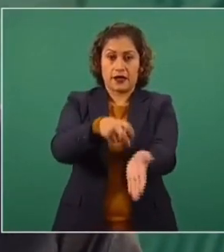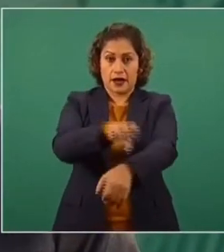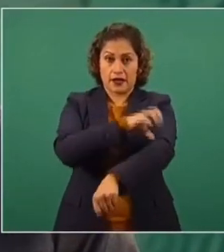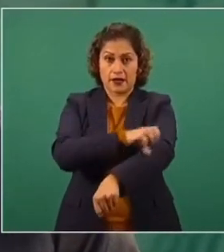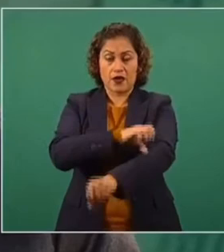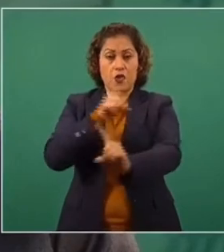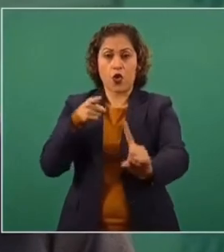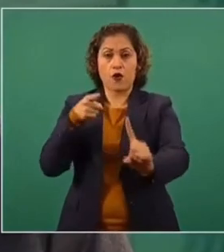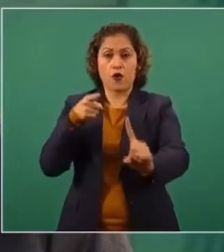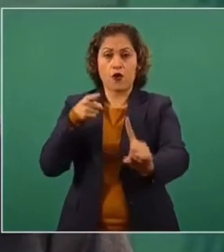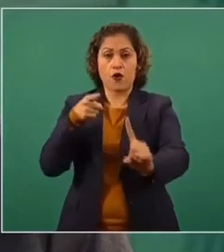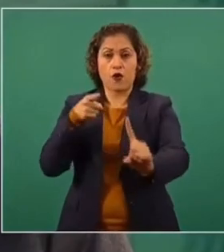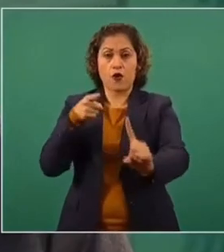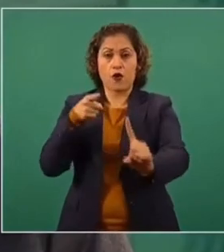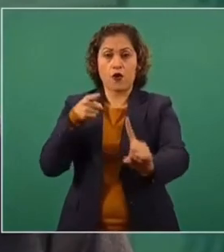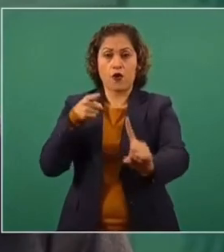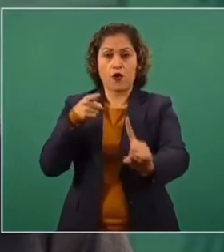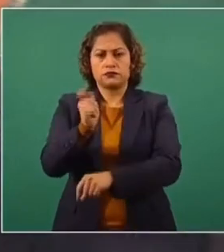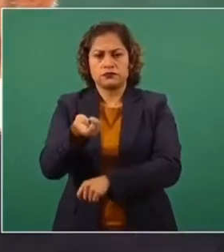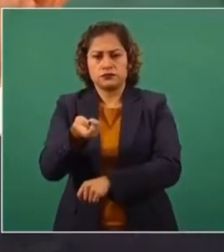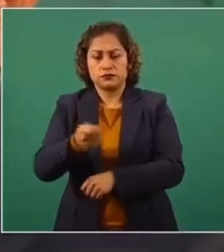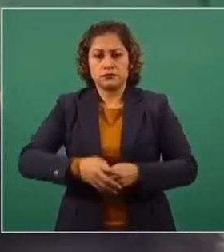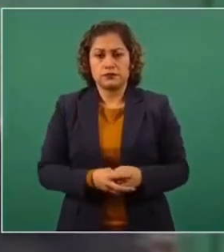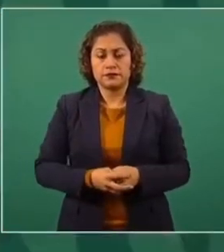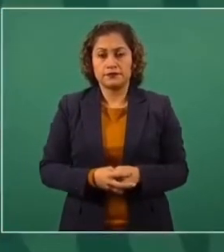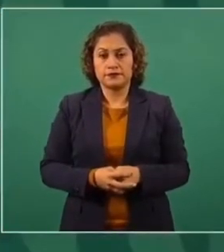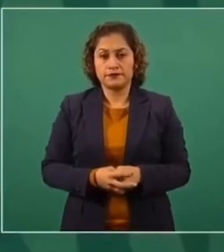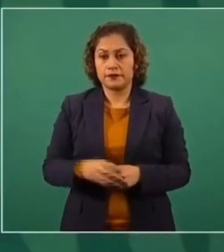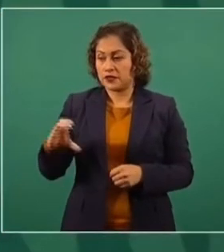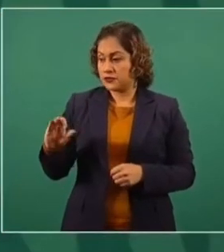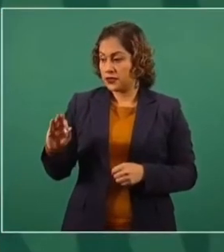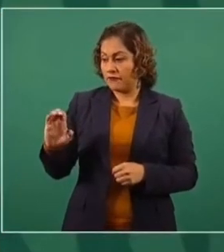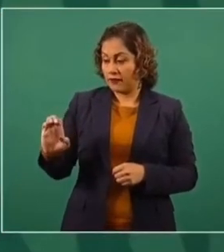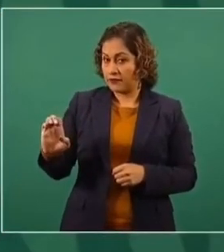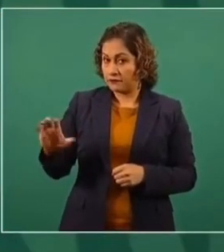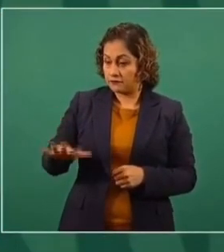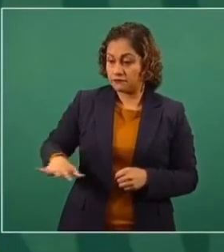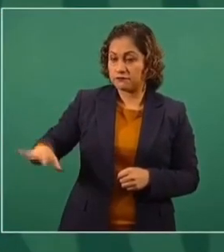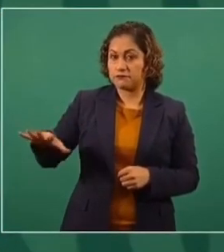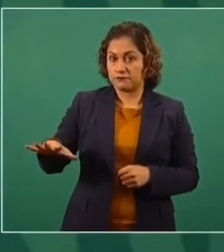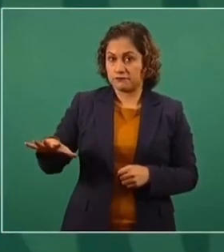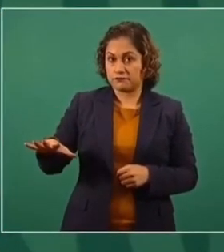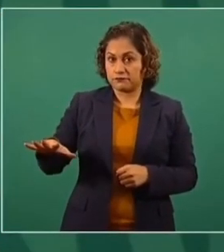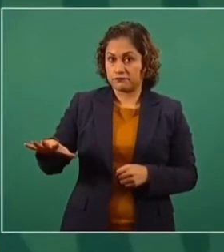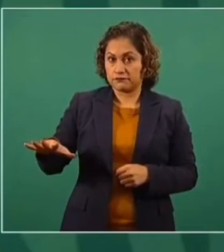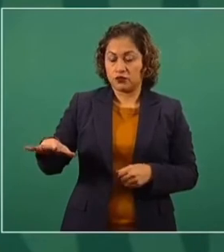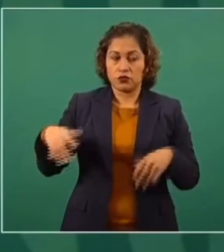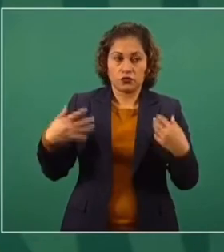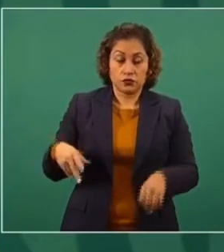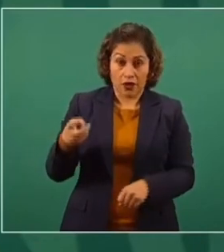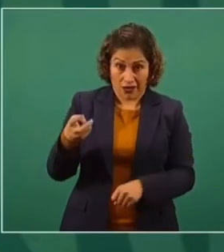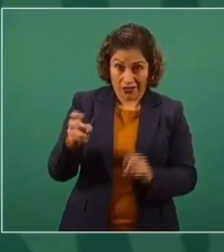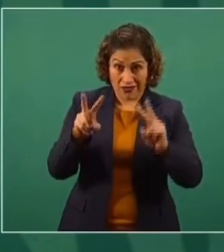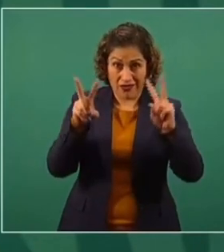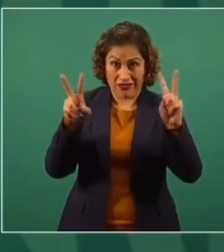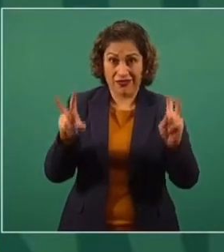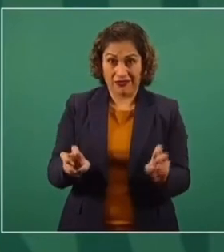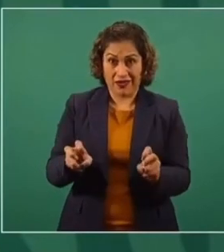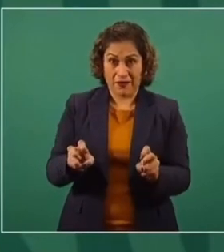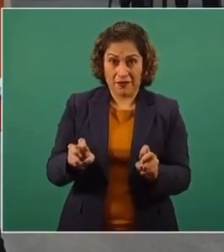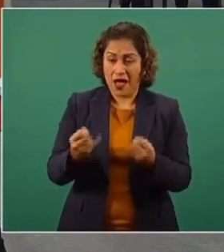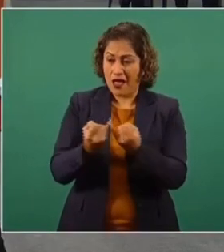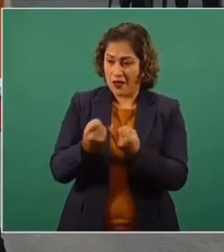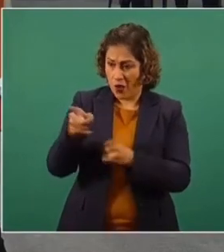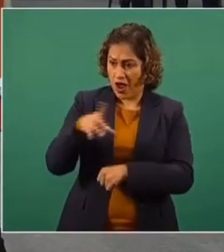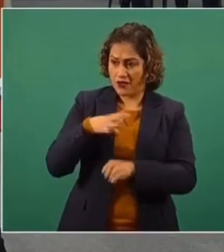que la Comisión Federal, y esto hasta lo defiende este organismo